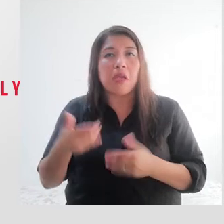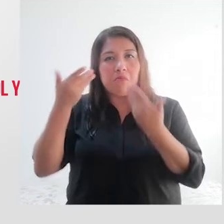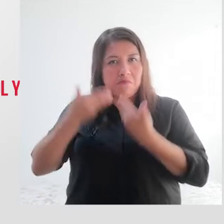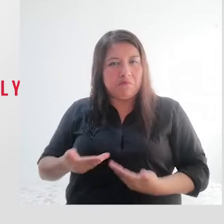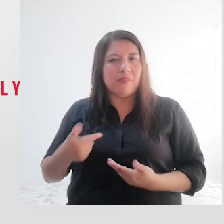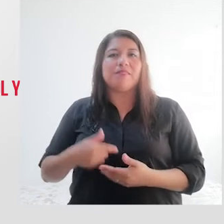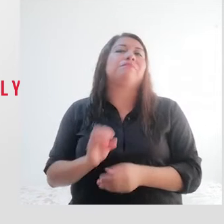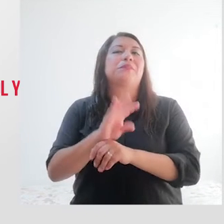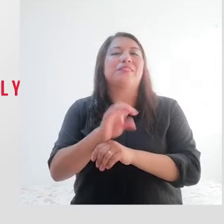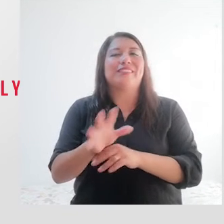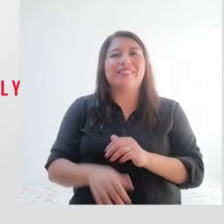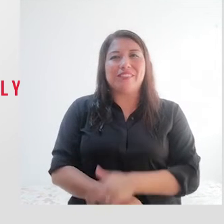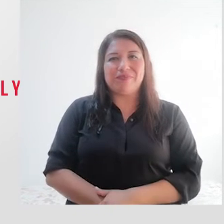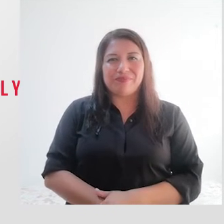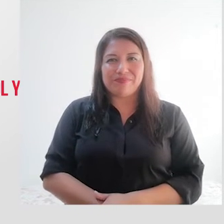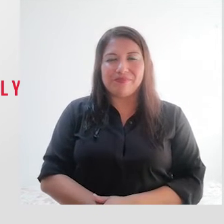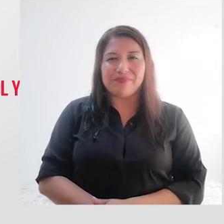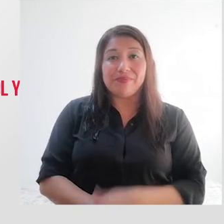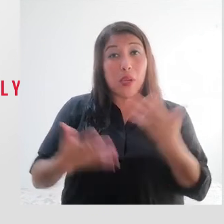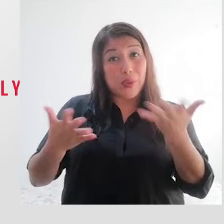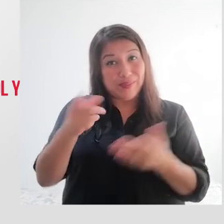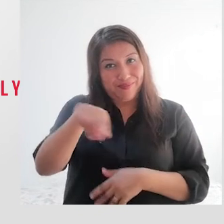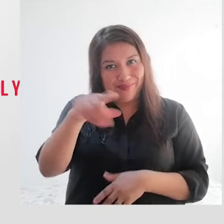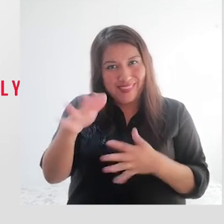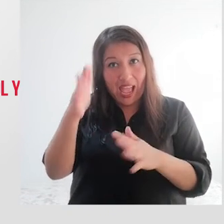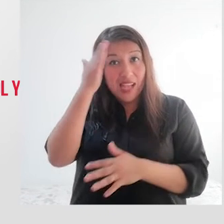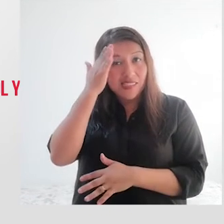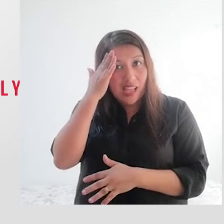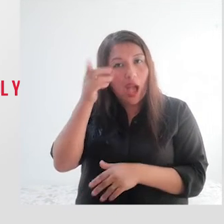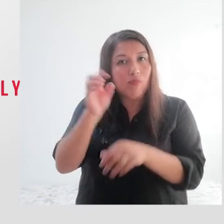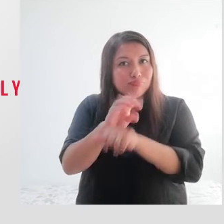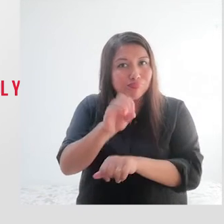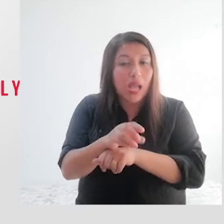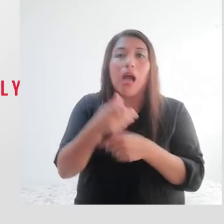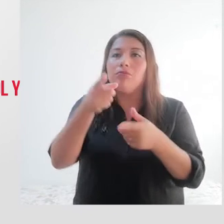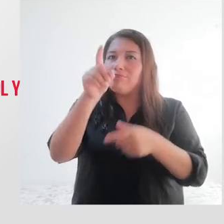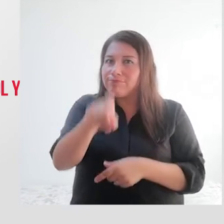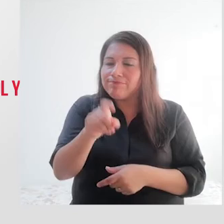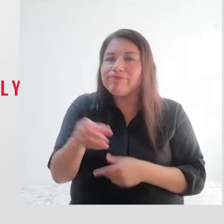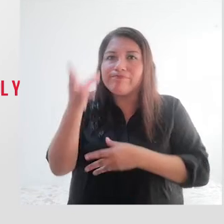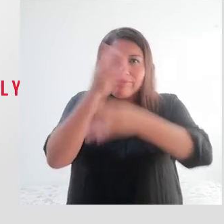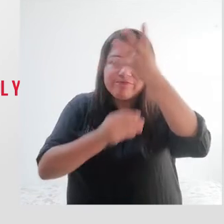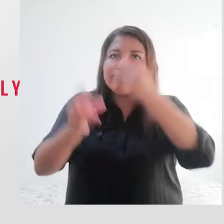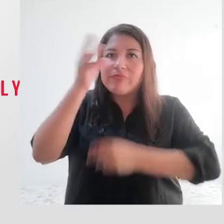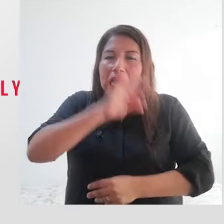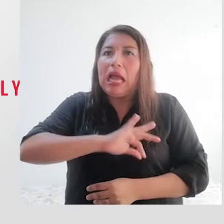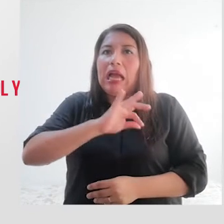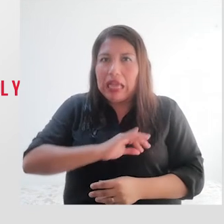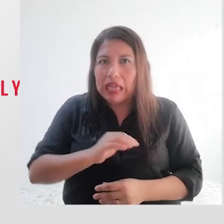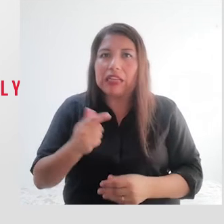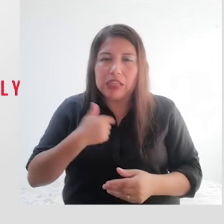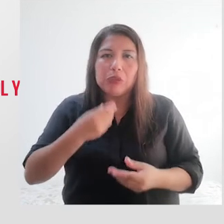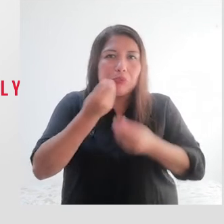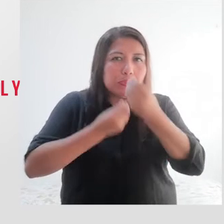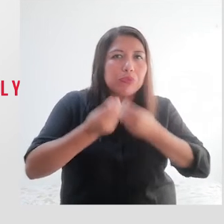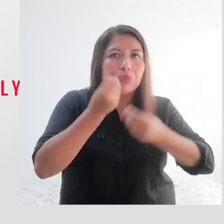nutricionista. Ya saben, amigas y amigos, tomar en cuenta todas las recomendaciones y a